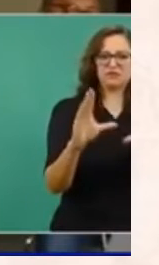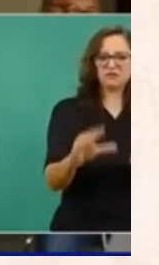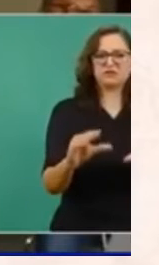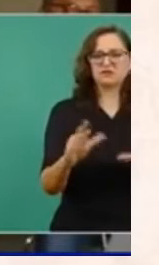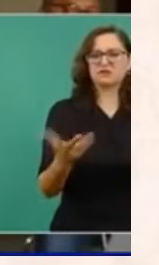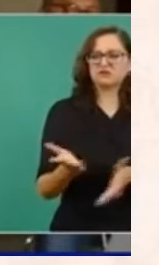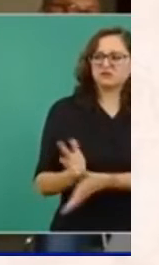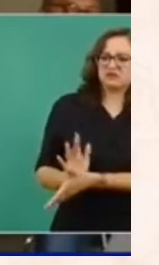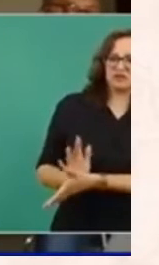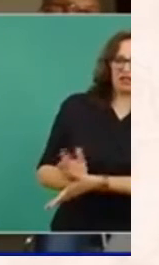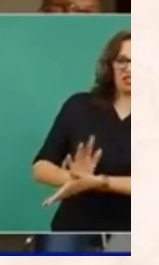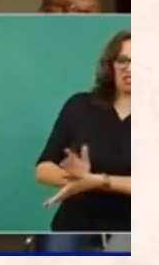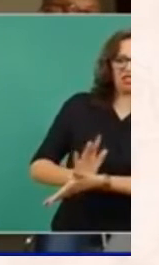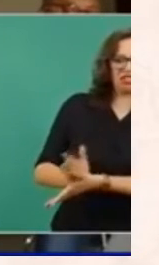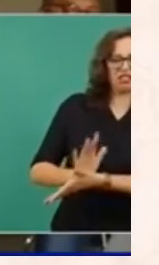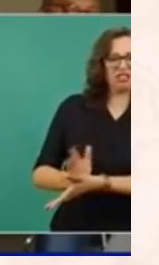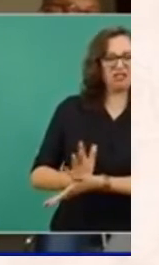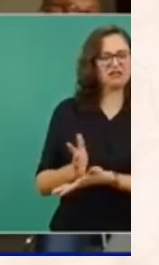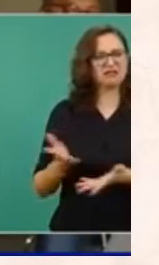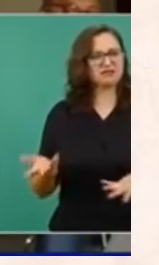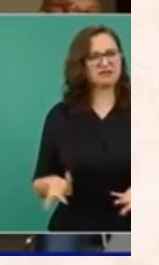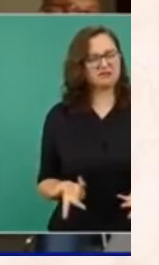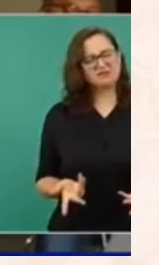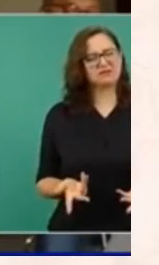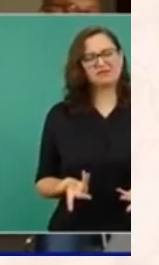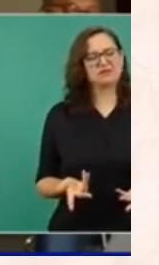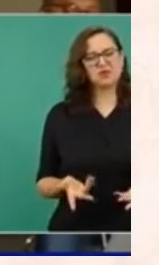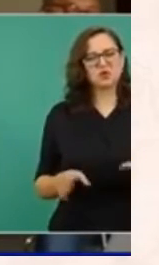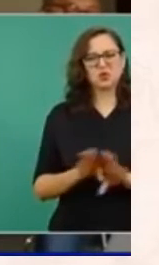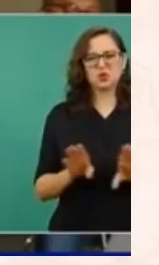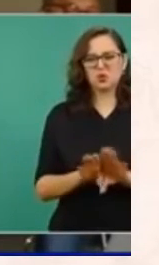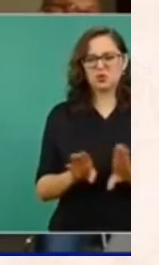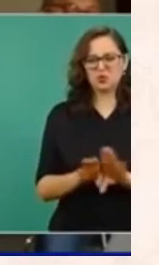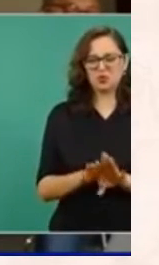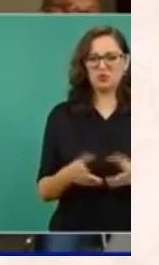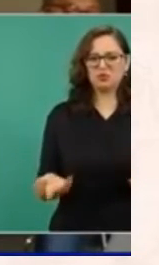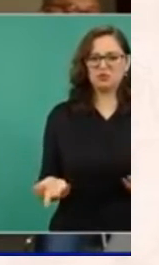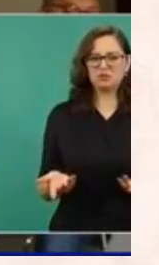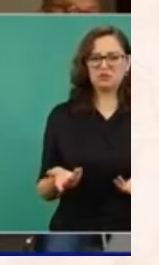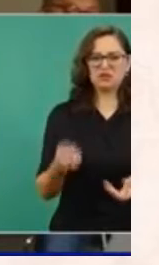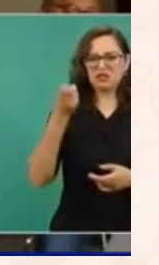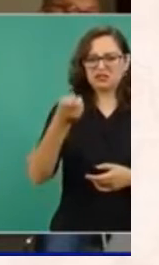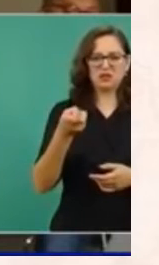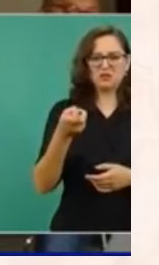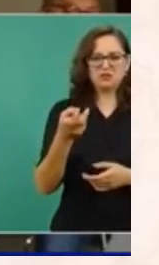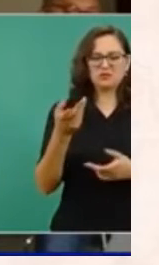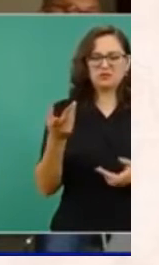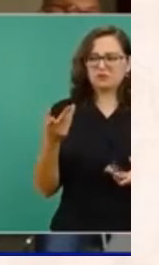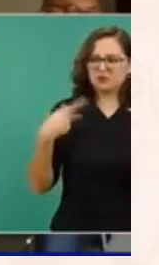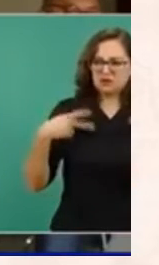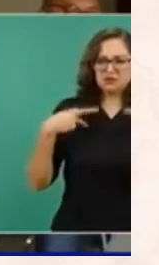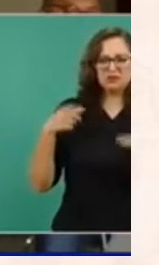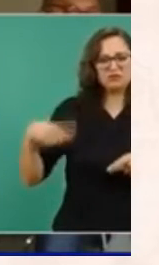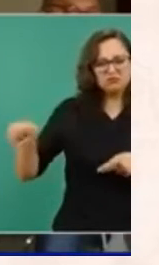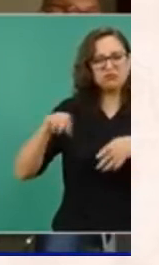en donde en el lugar se imparte también discriminación y este tipo de actitudes a la gente que trabaja